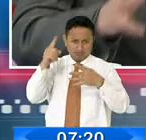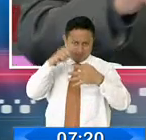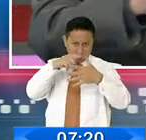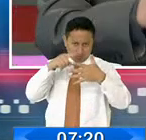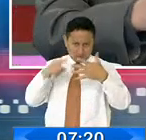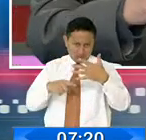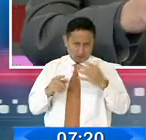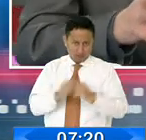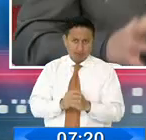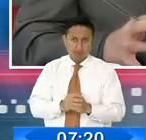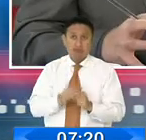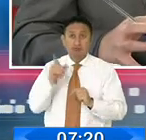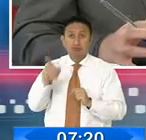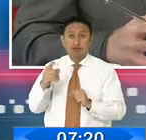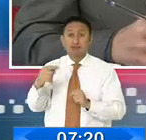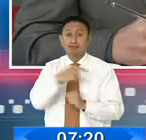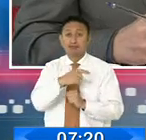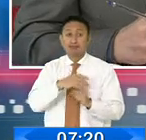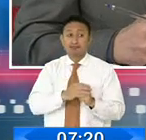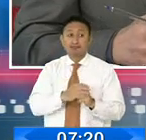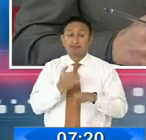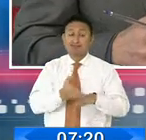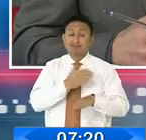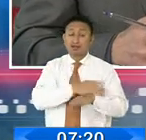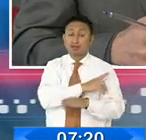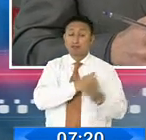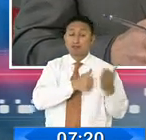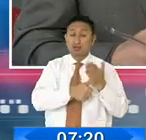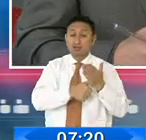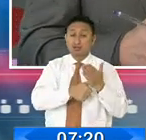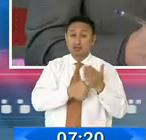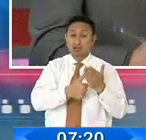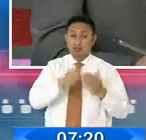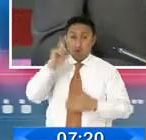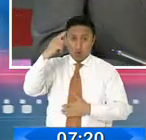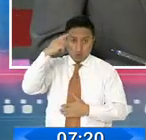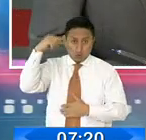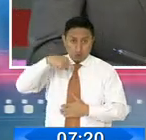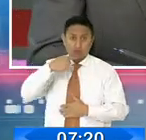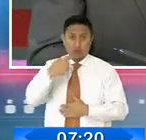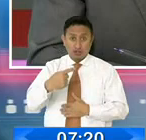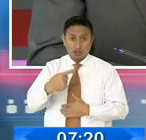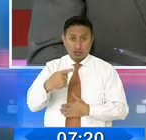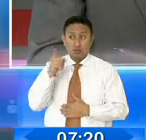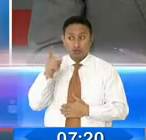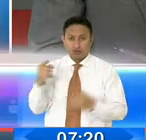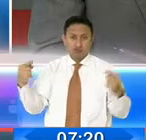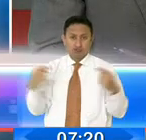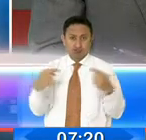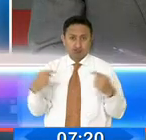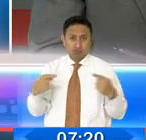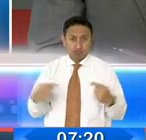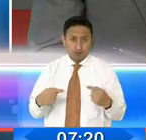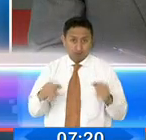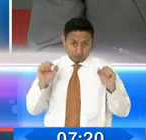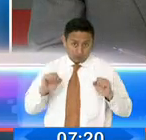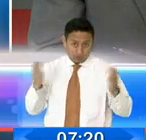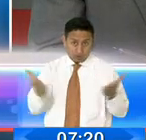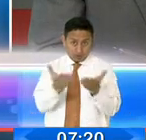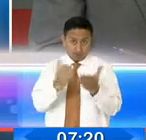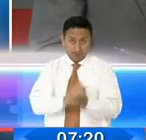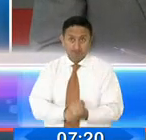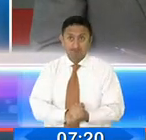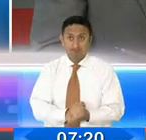a ir escuchando audios de lo que ha dicho pues justamente la ministra Romo para que usted pueda hacer la respectiva contestación.